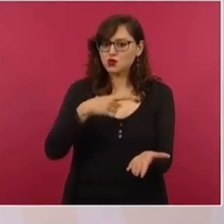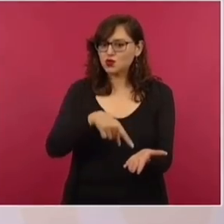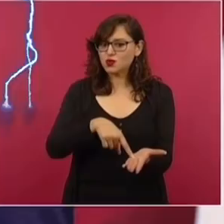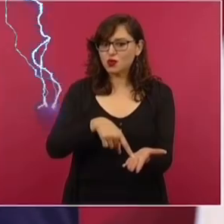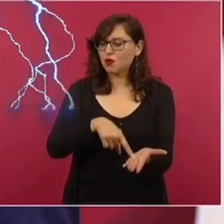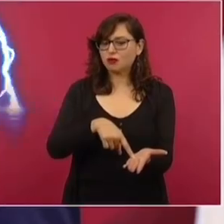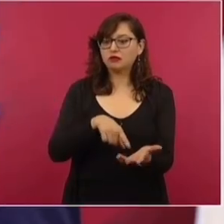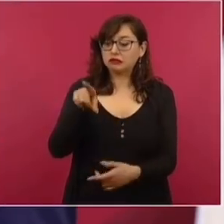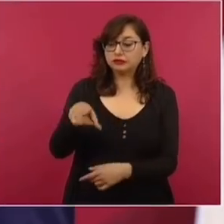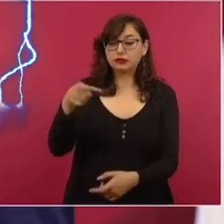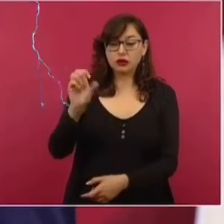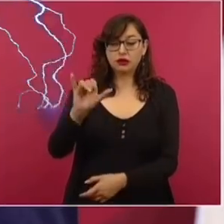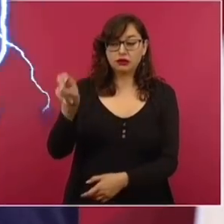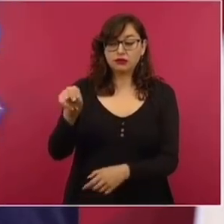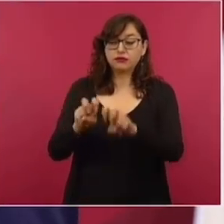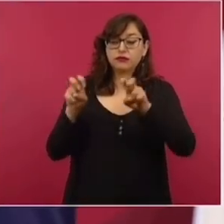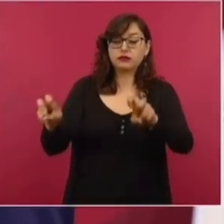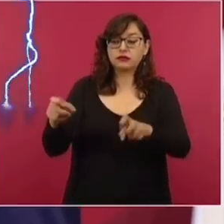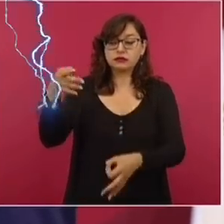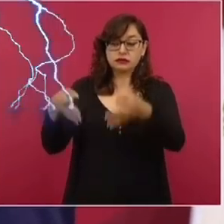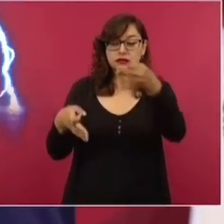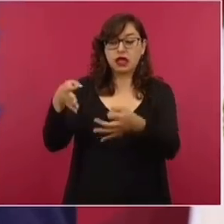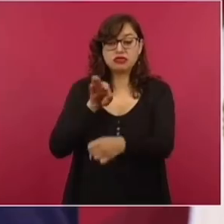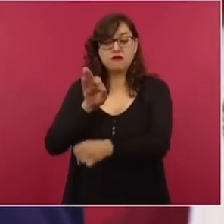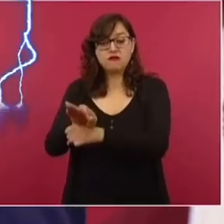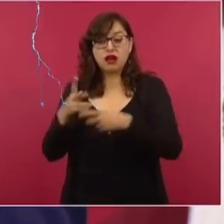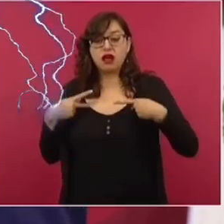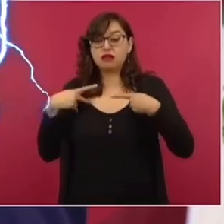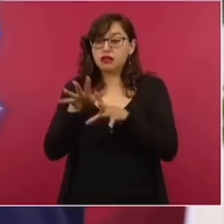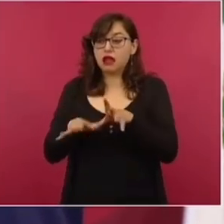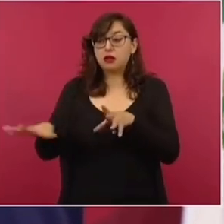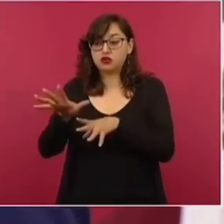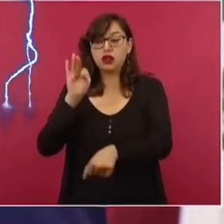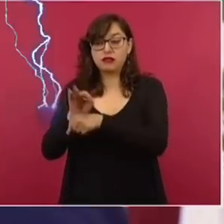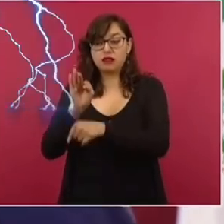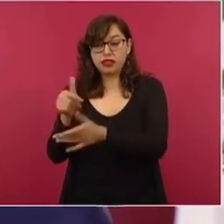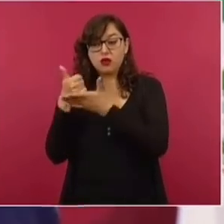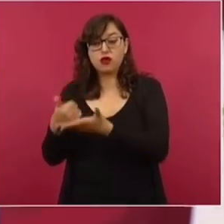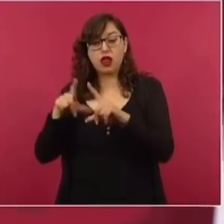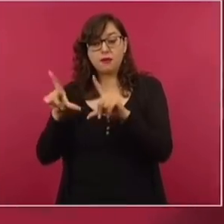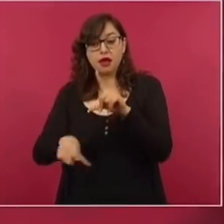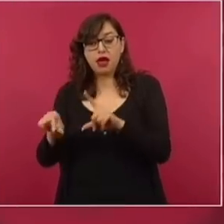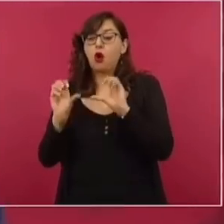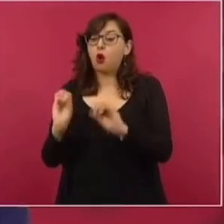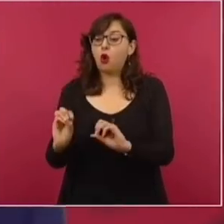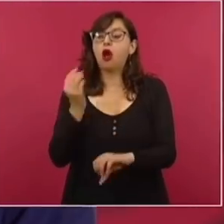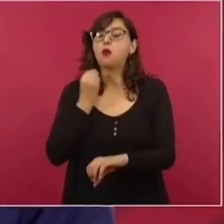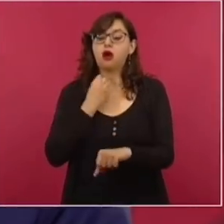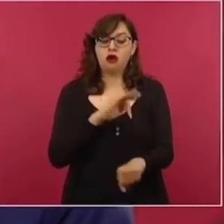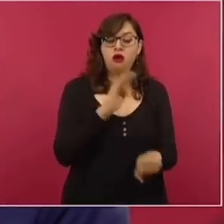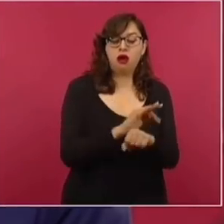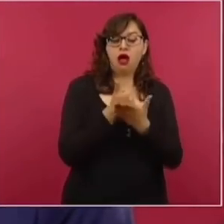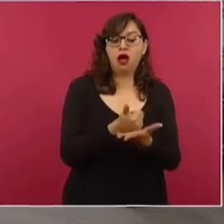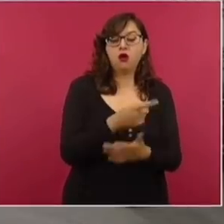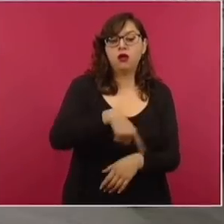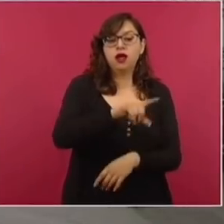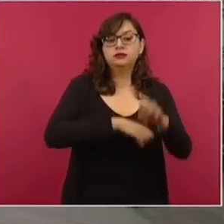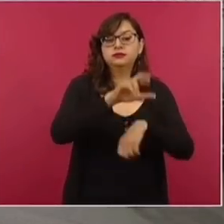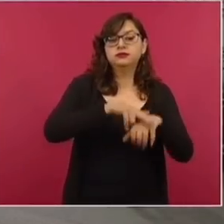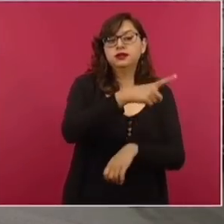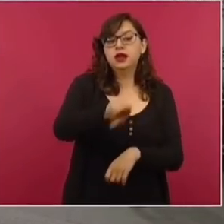abogados que defienden del interés público o son abogados patronales,